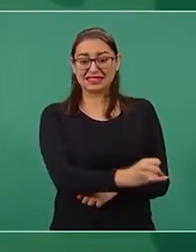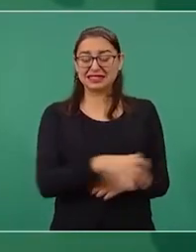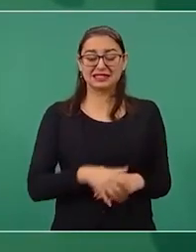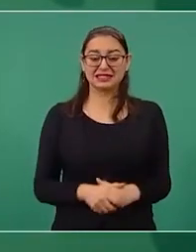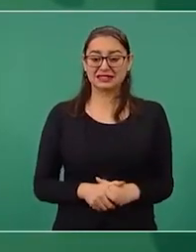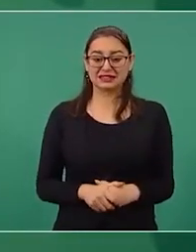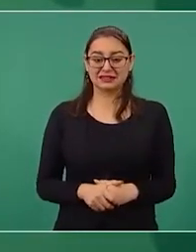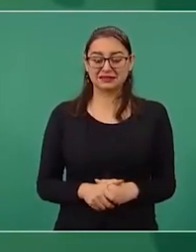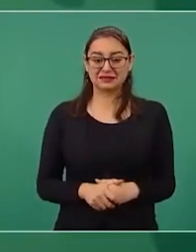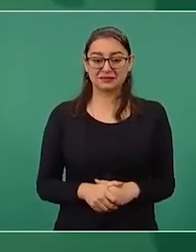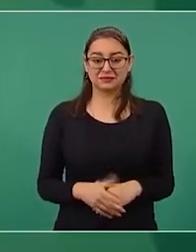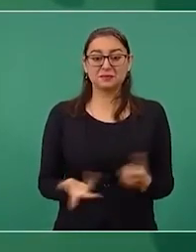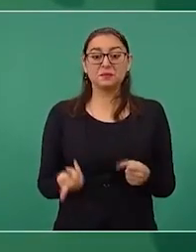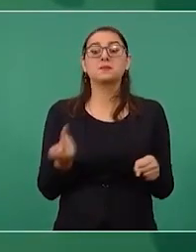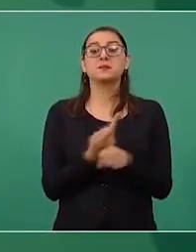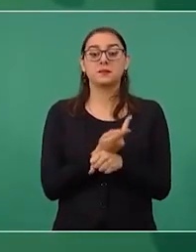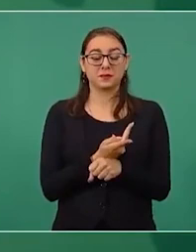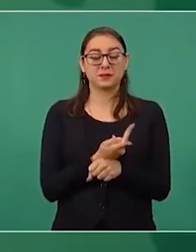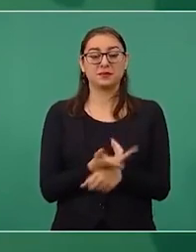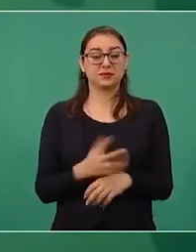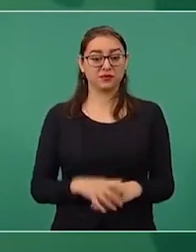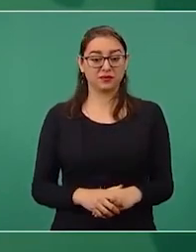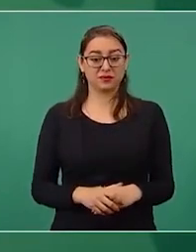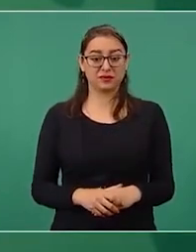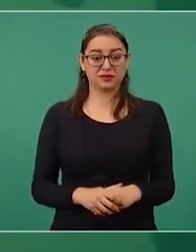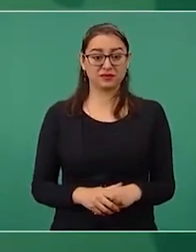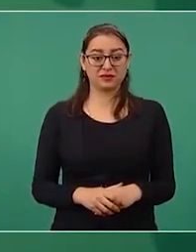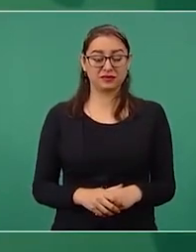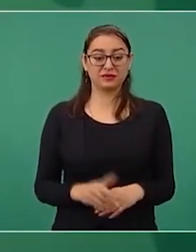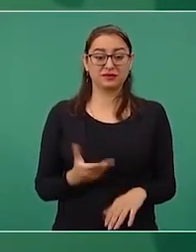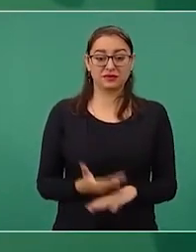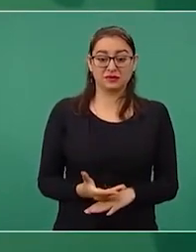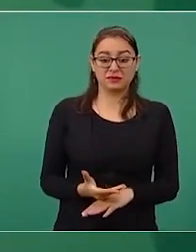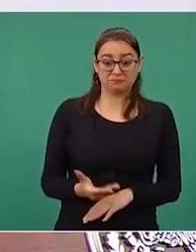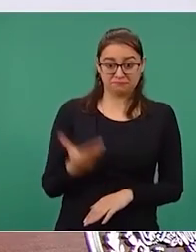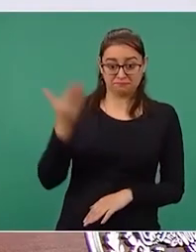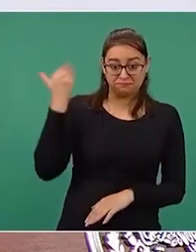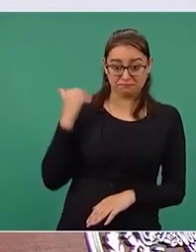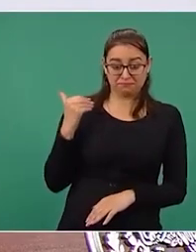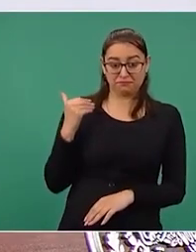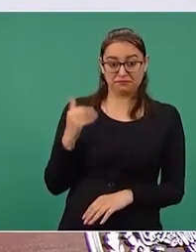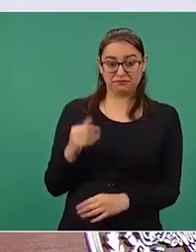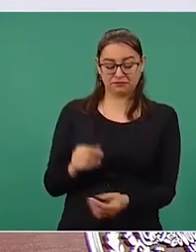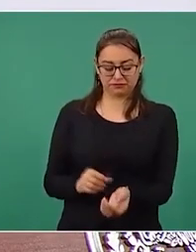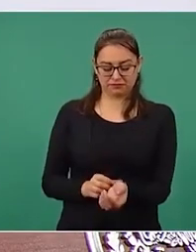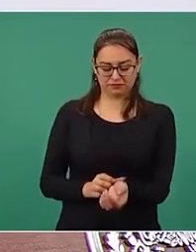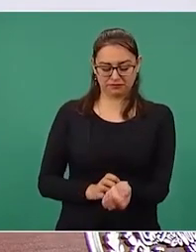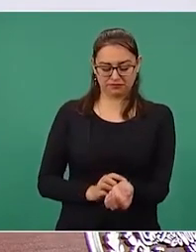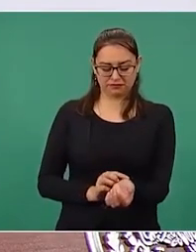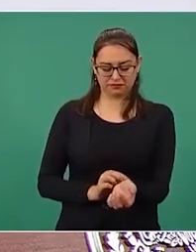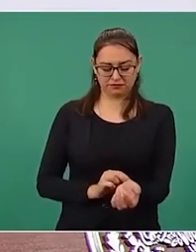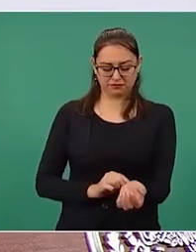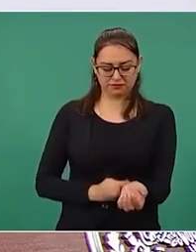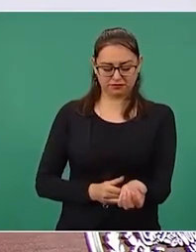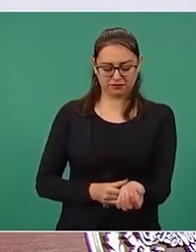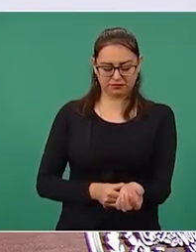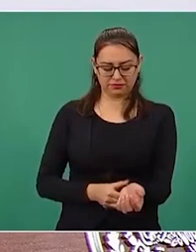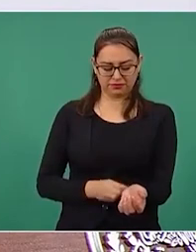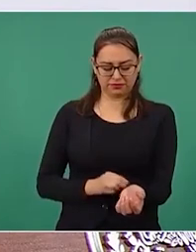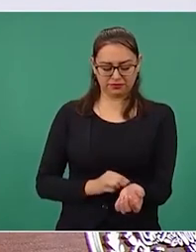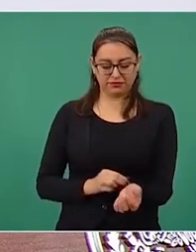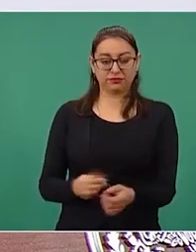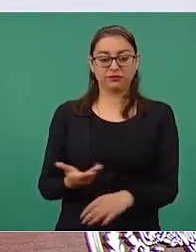votaron por los ascensos de los oficiales